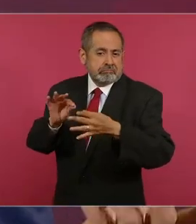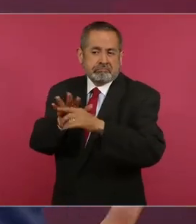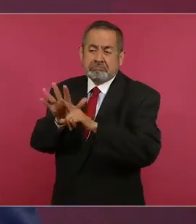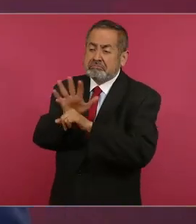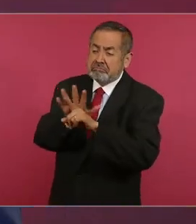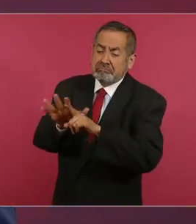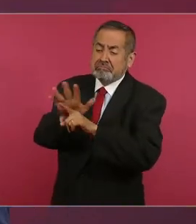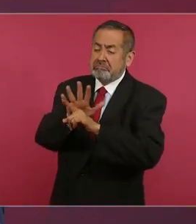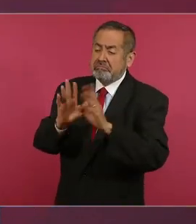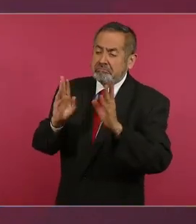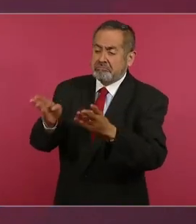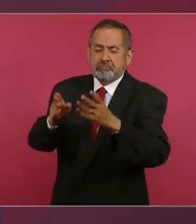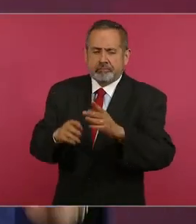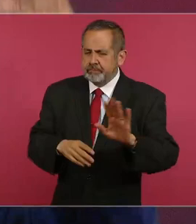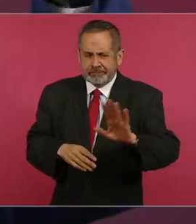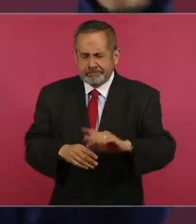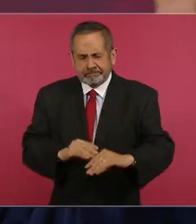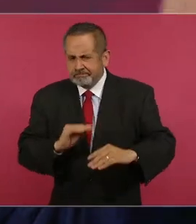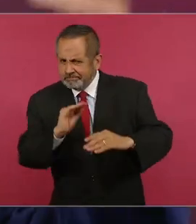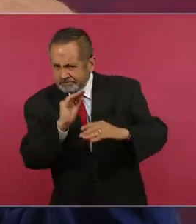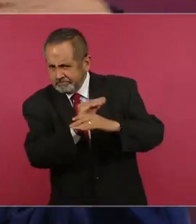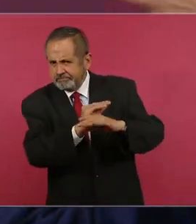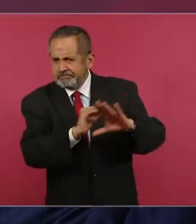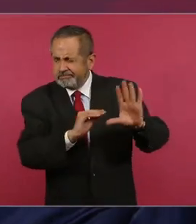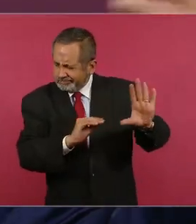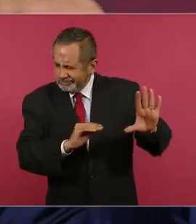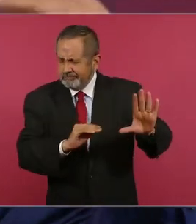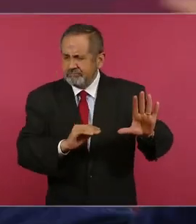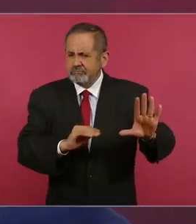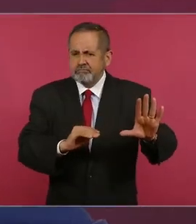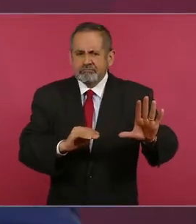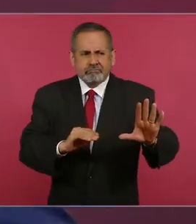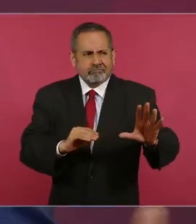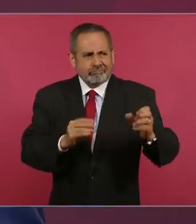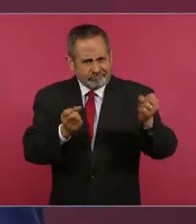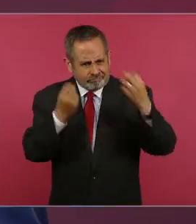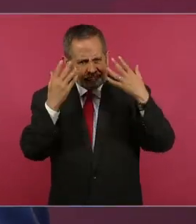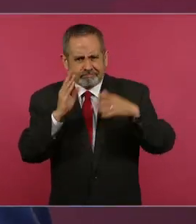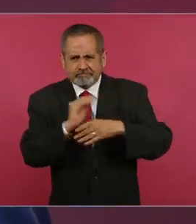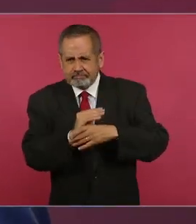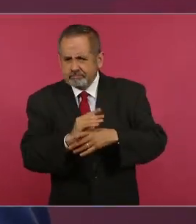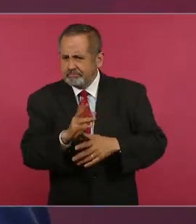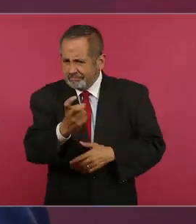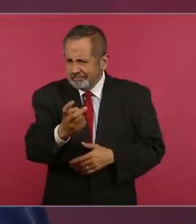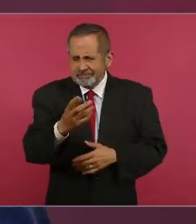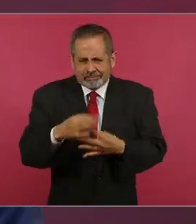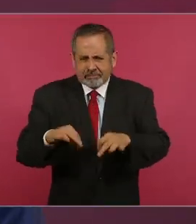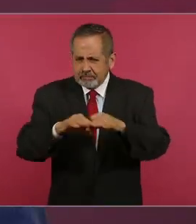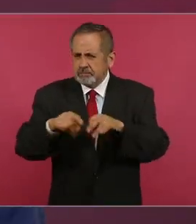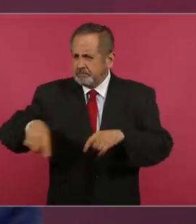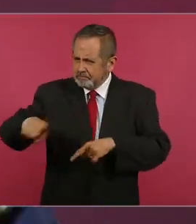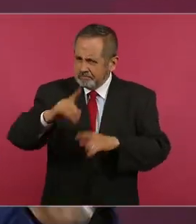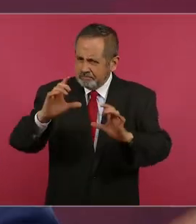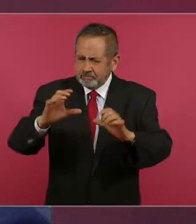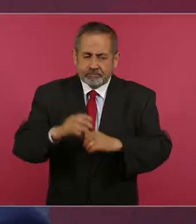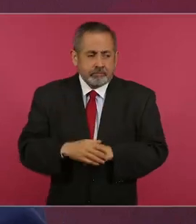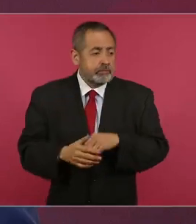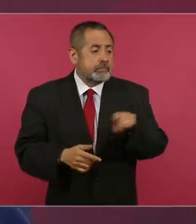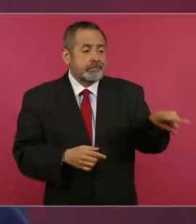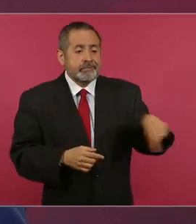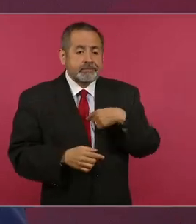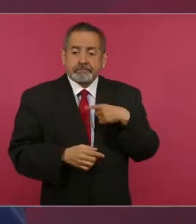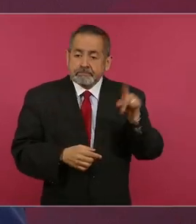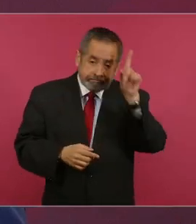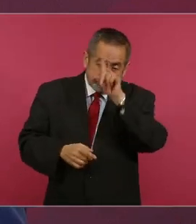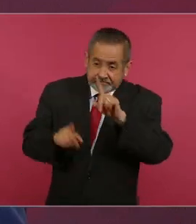oídos, porque hay gente que malaconseja.